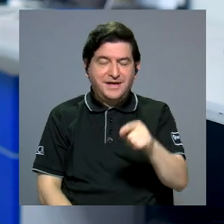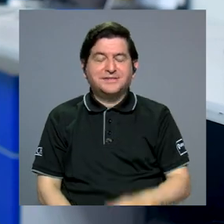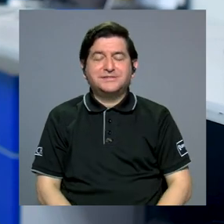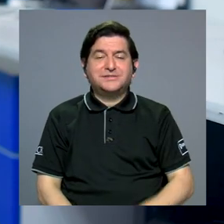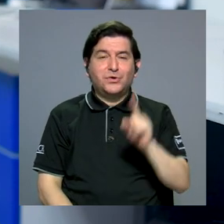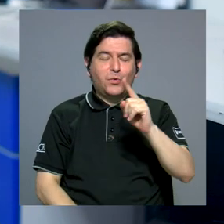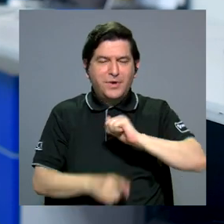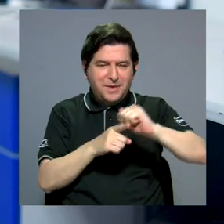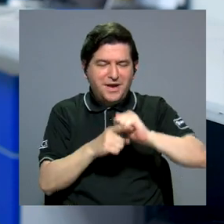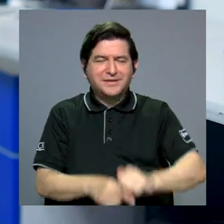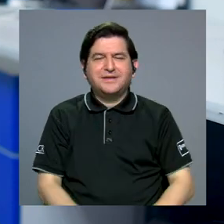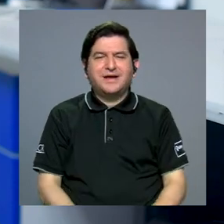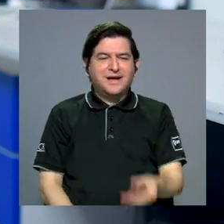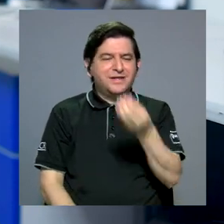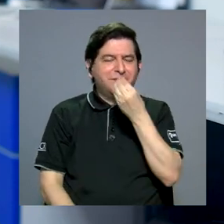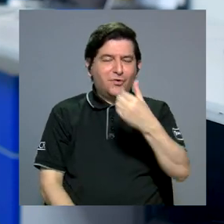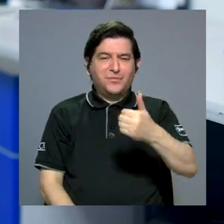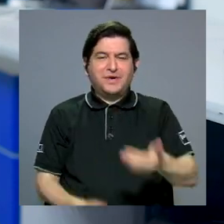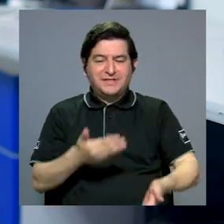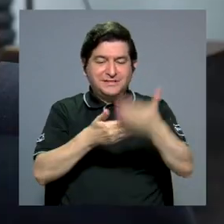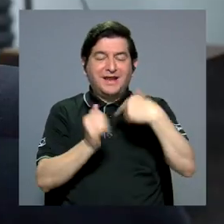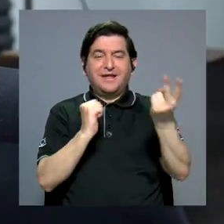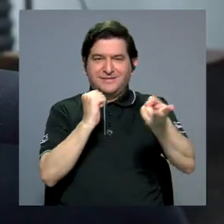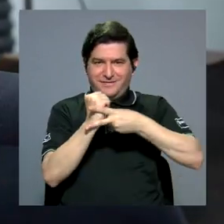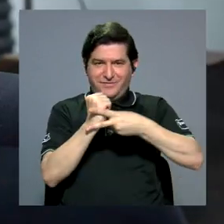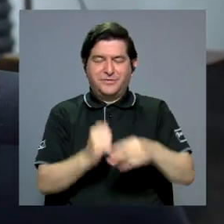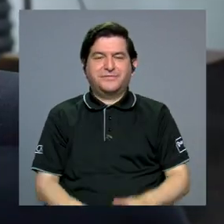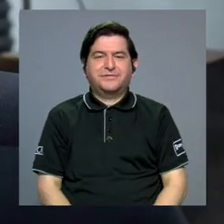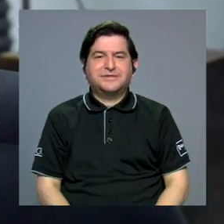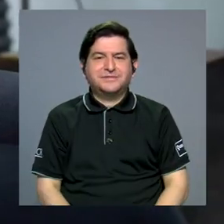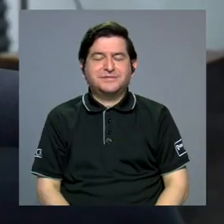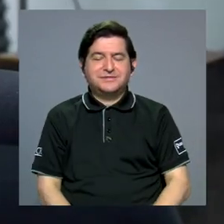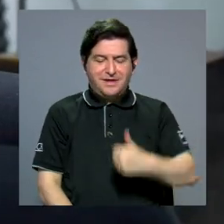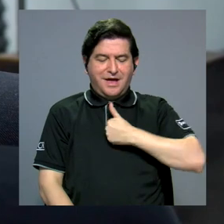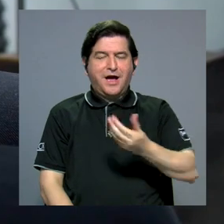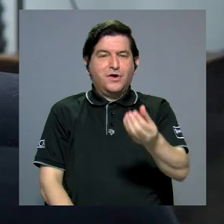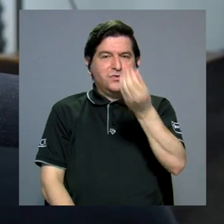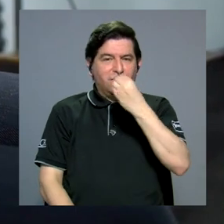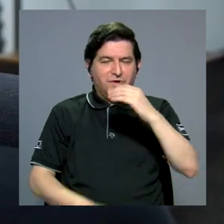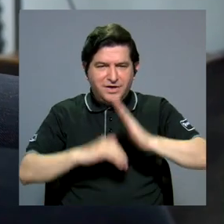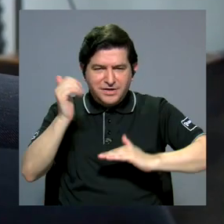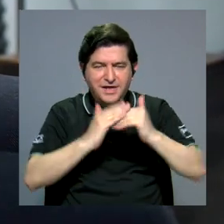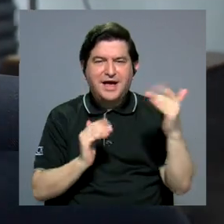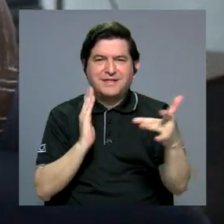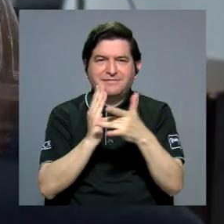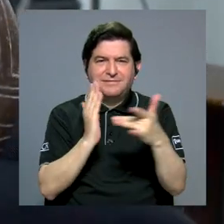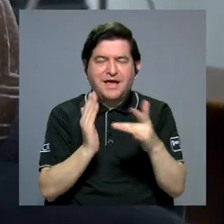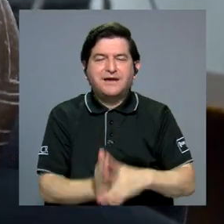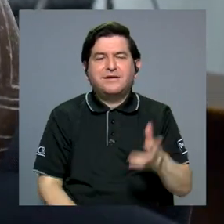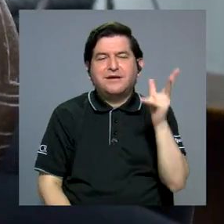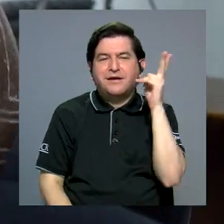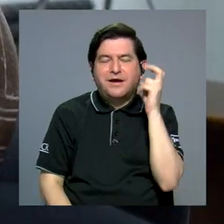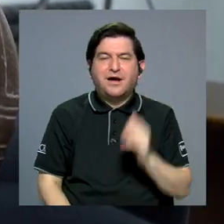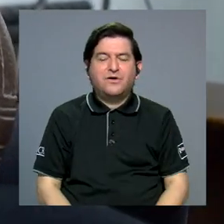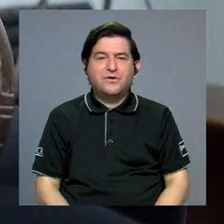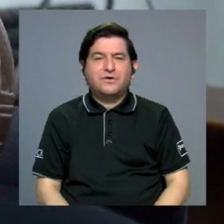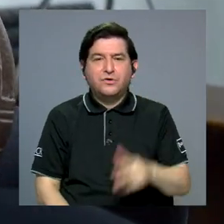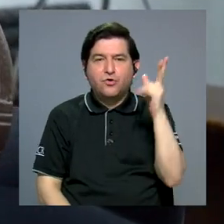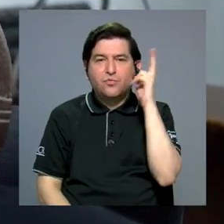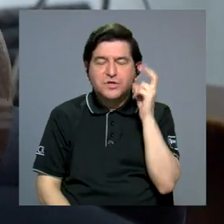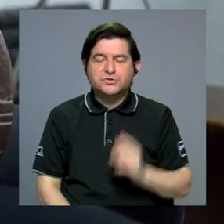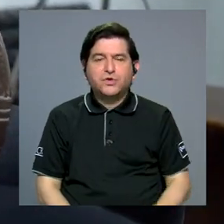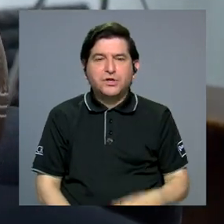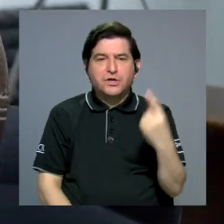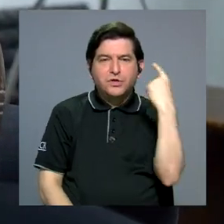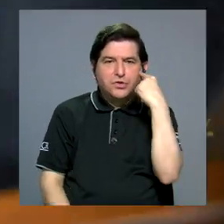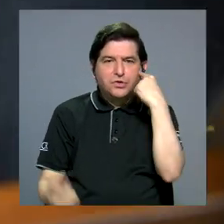autodevoración. Es como comerse la temporada anterior. Autofagia fue construida a partir de técnicas de audio como el sonido binaural,